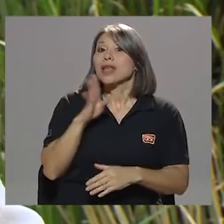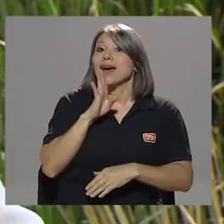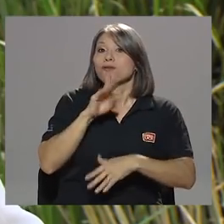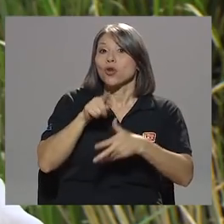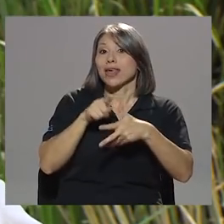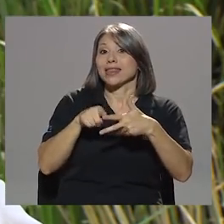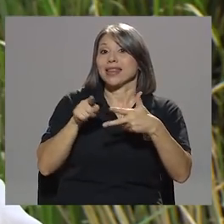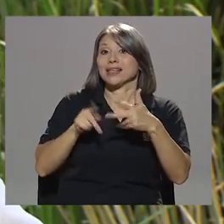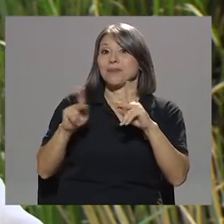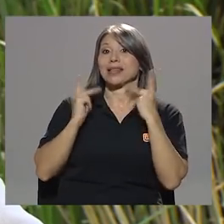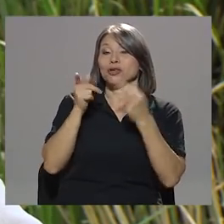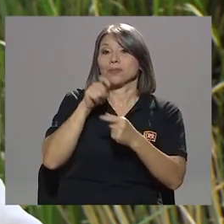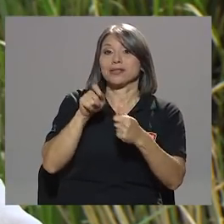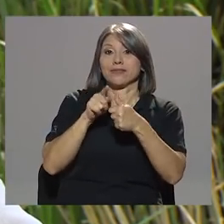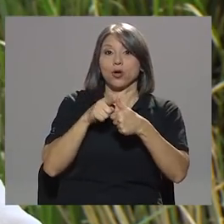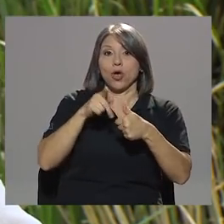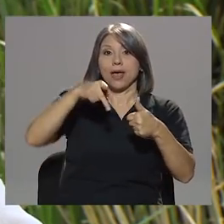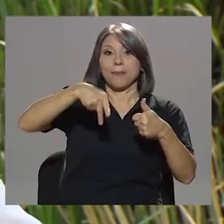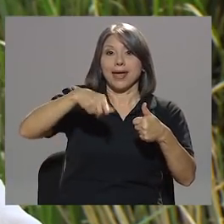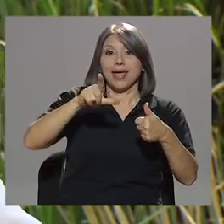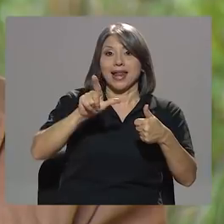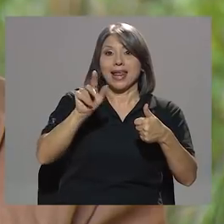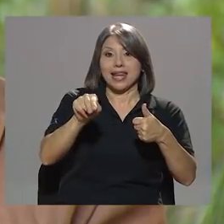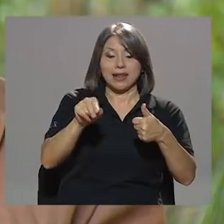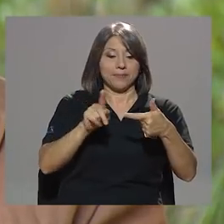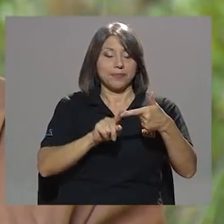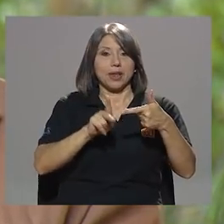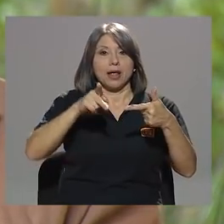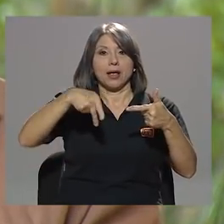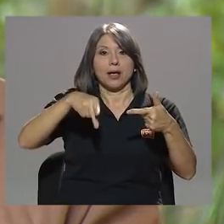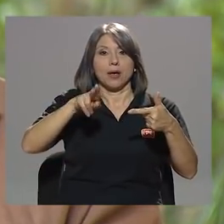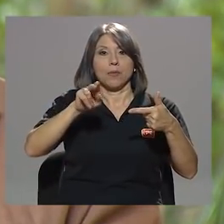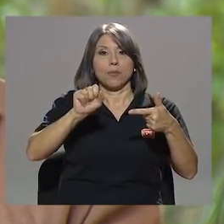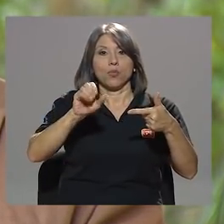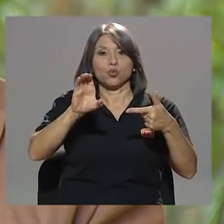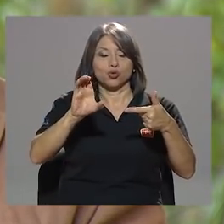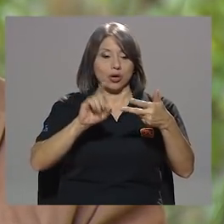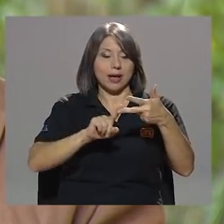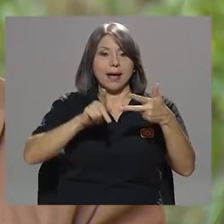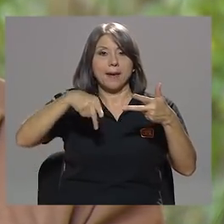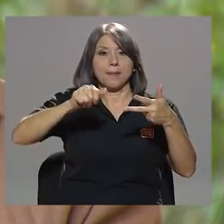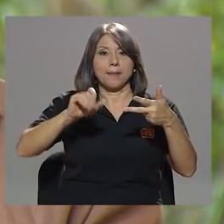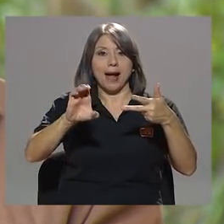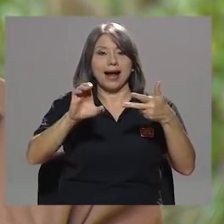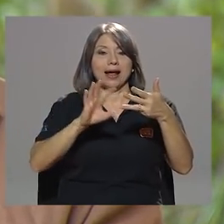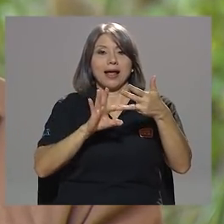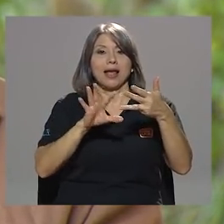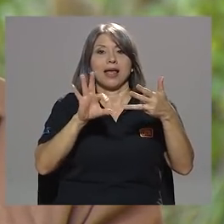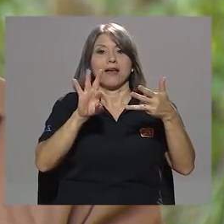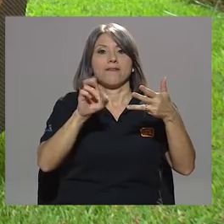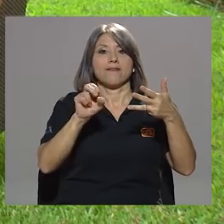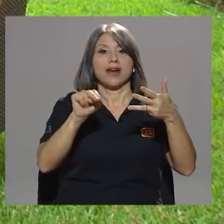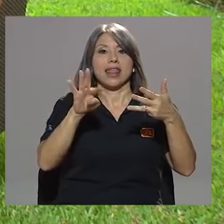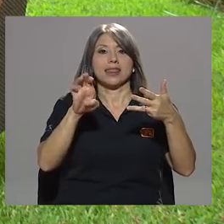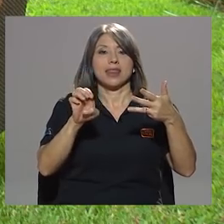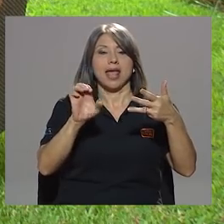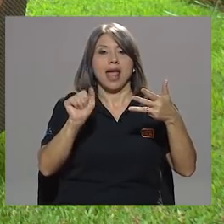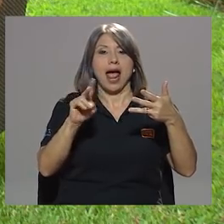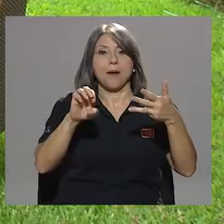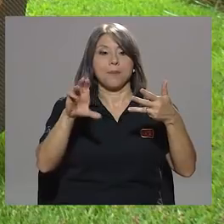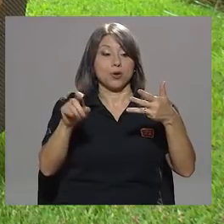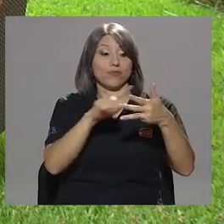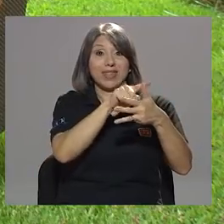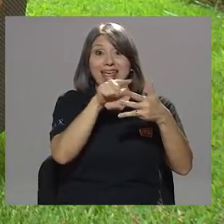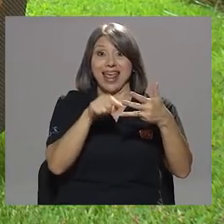partidos en específico. Habló del PLN. PLN, el PUS, el PAC y el Frente Amplio. Recibieron